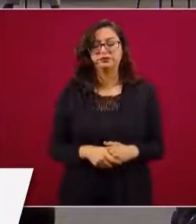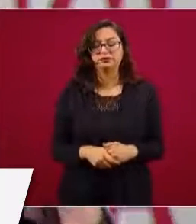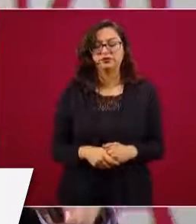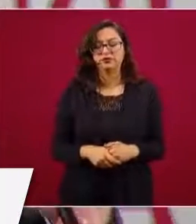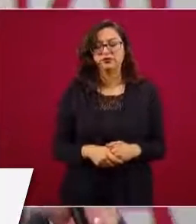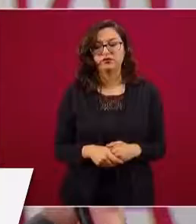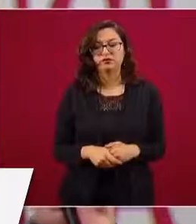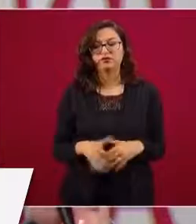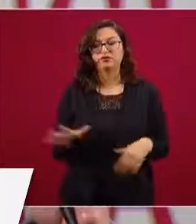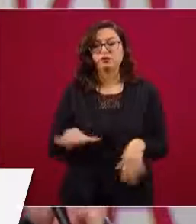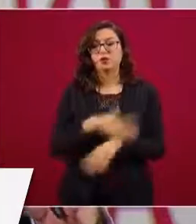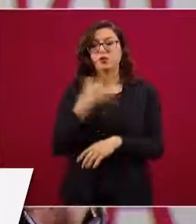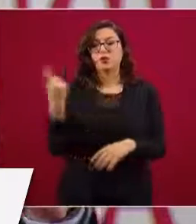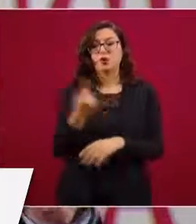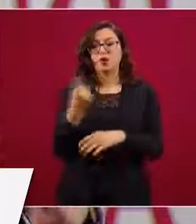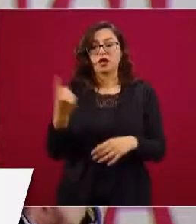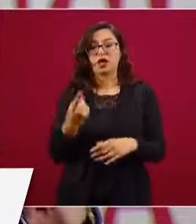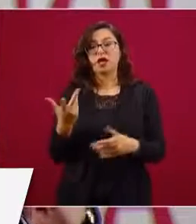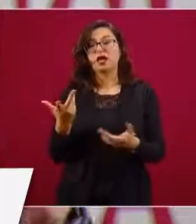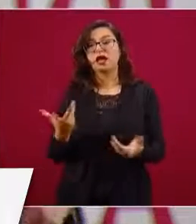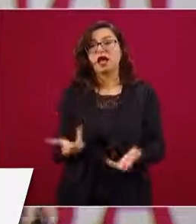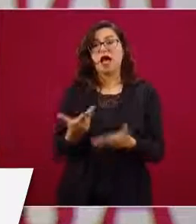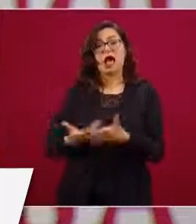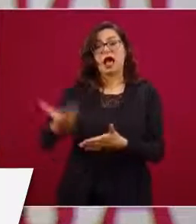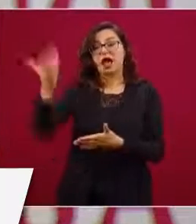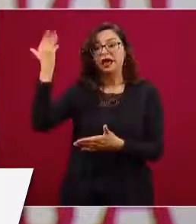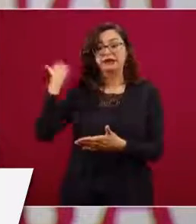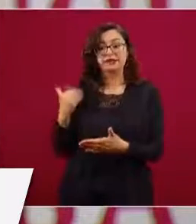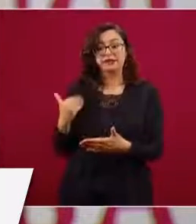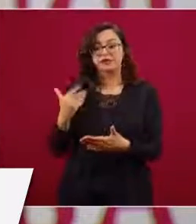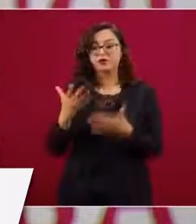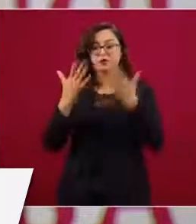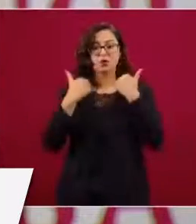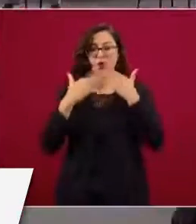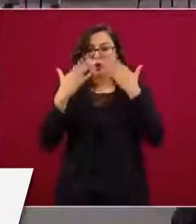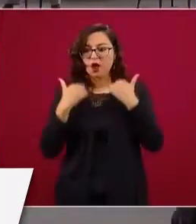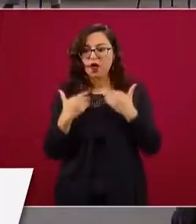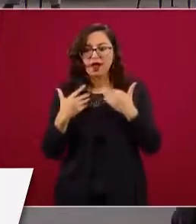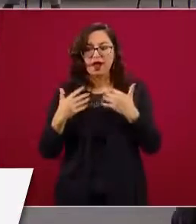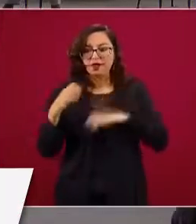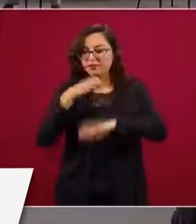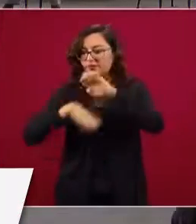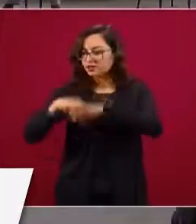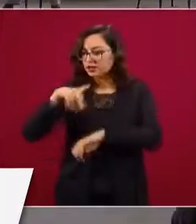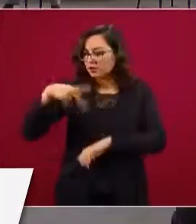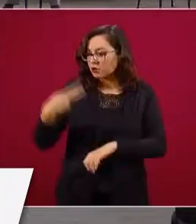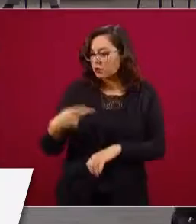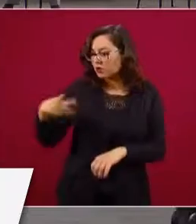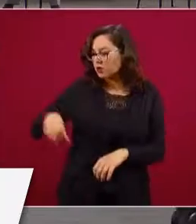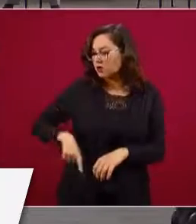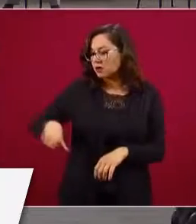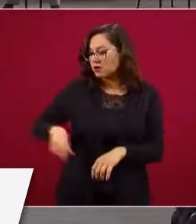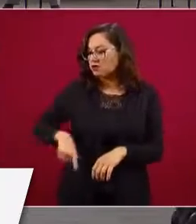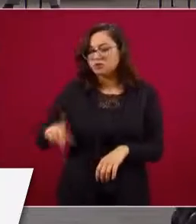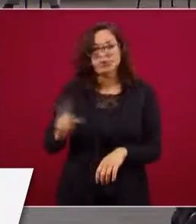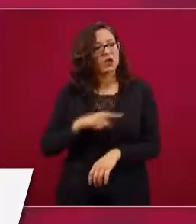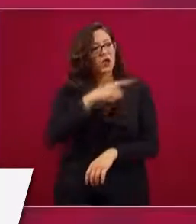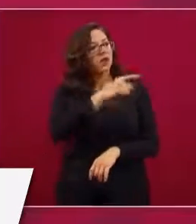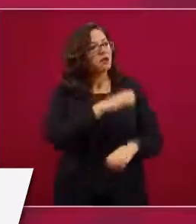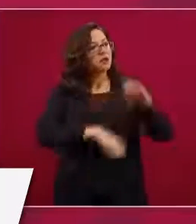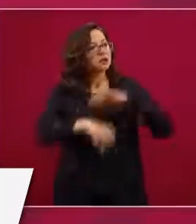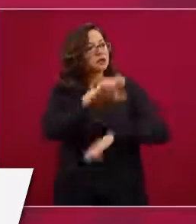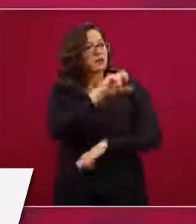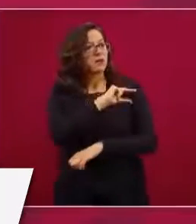una gran corrupción porque se presta, es un mercado oligopólico, quienes distribuyen muy pocos y que